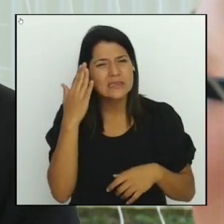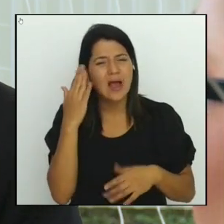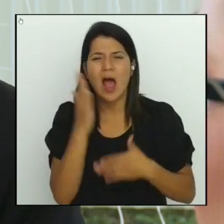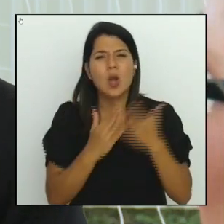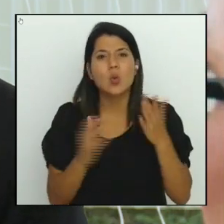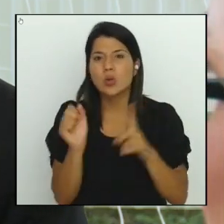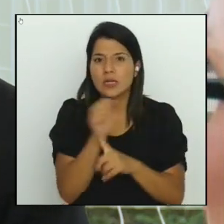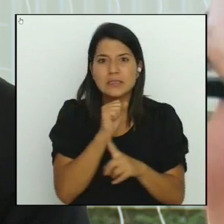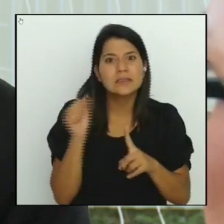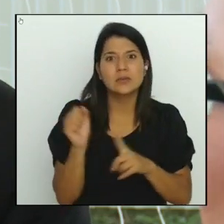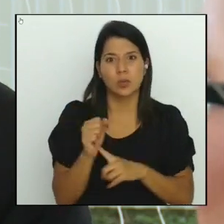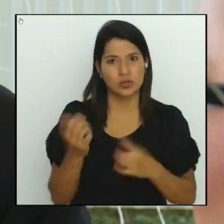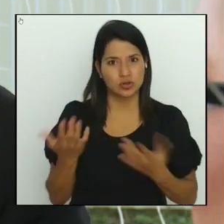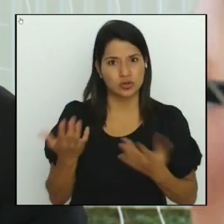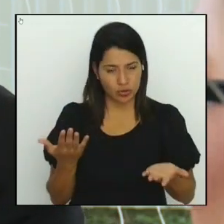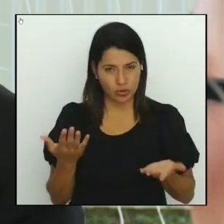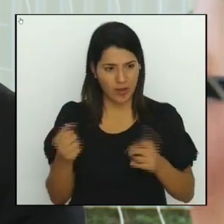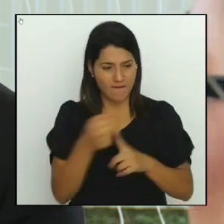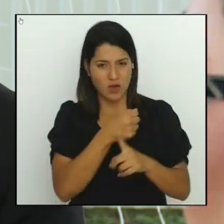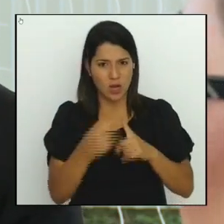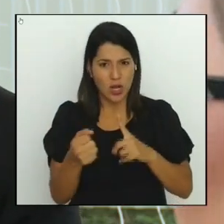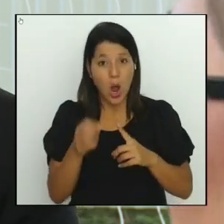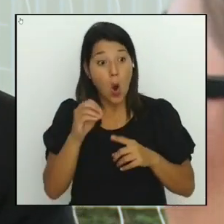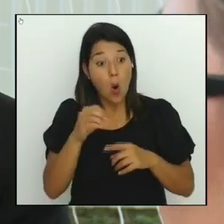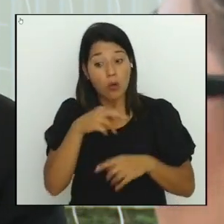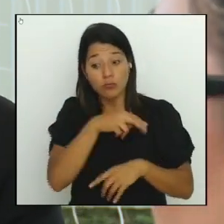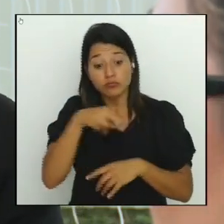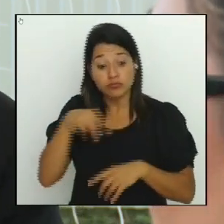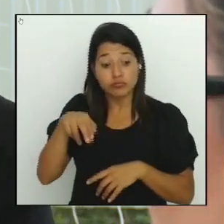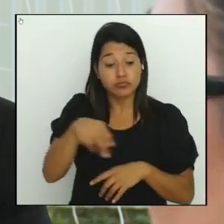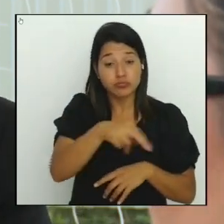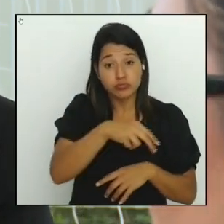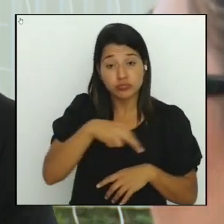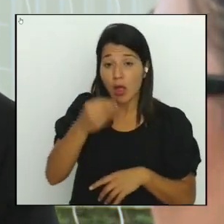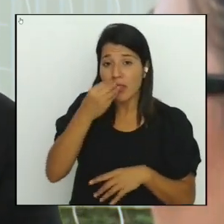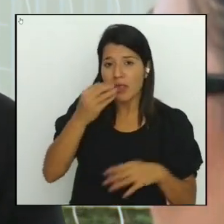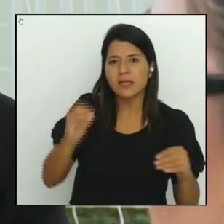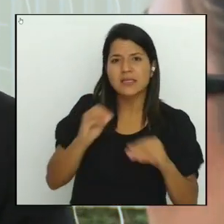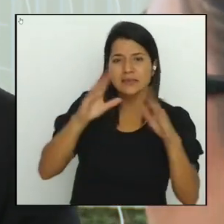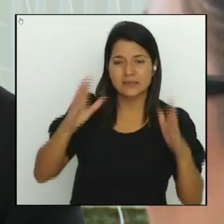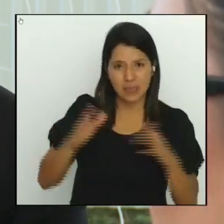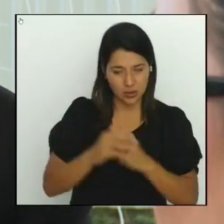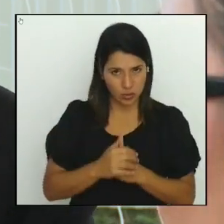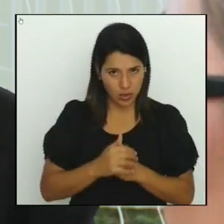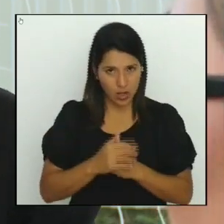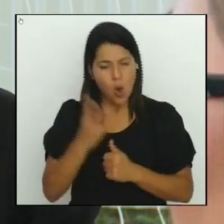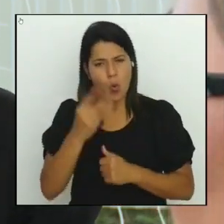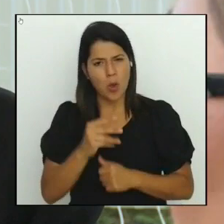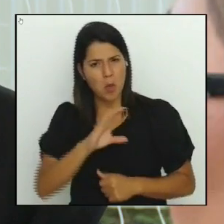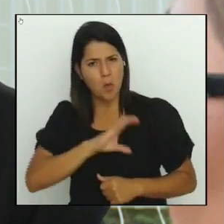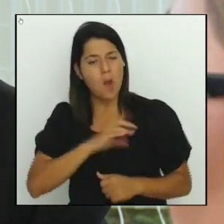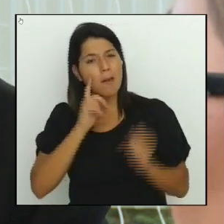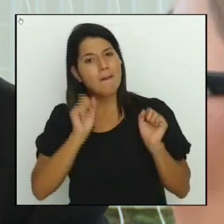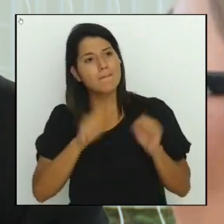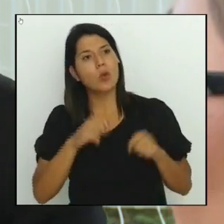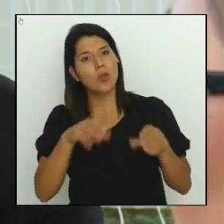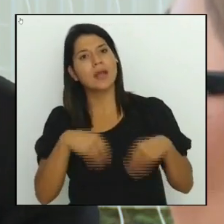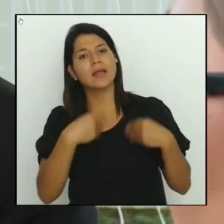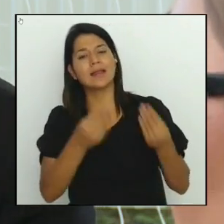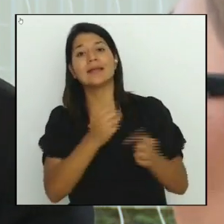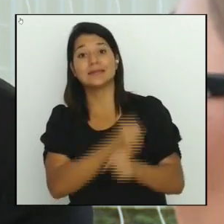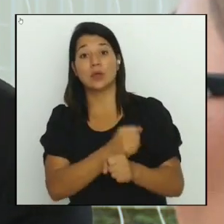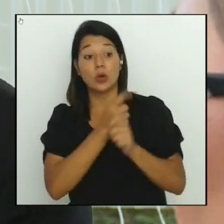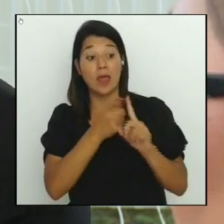desayunar. ¿Cómo tenemos que hacer la contención en seguridad y cuántos oficiales para garantizar que en ese proceso de bajar del cuarto piso